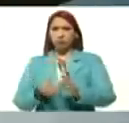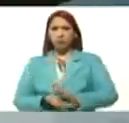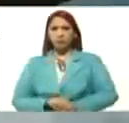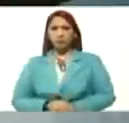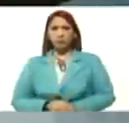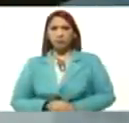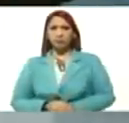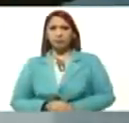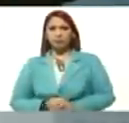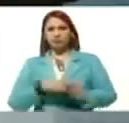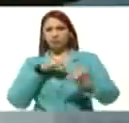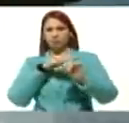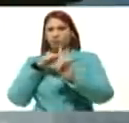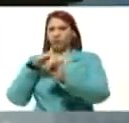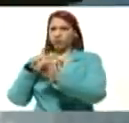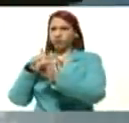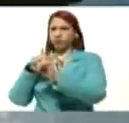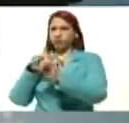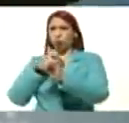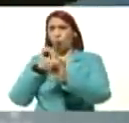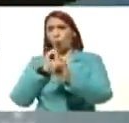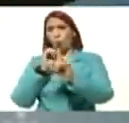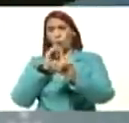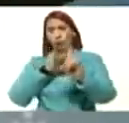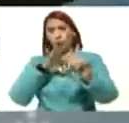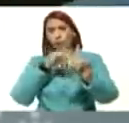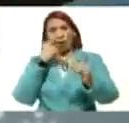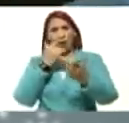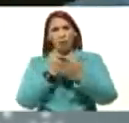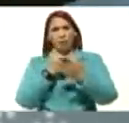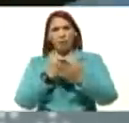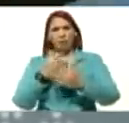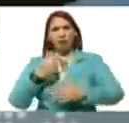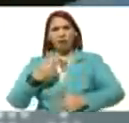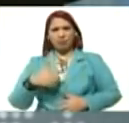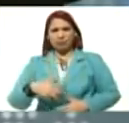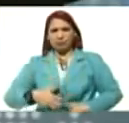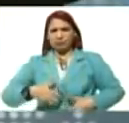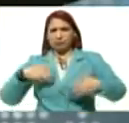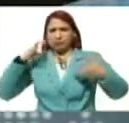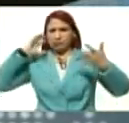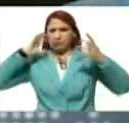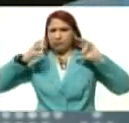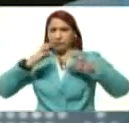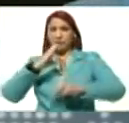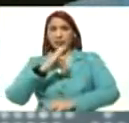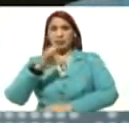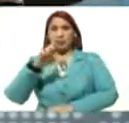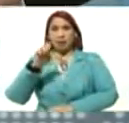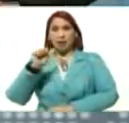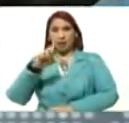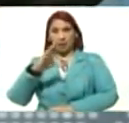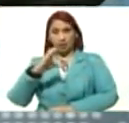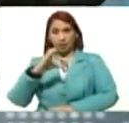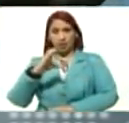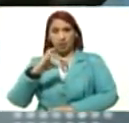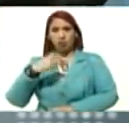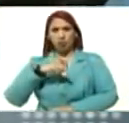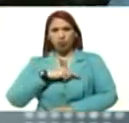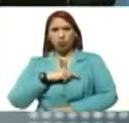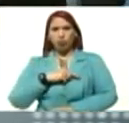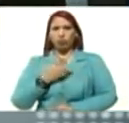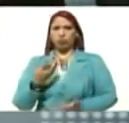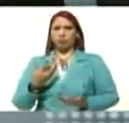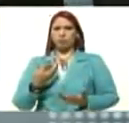de provocaciones, y, para ver si implosionaban, a la CELAT, y salíamos ahí, con los ojos